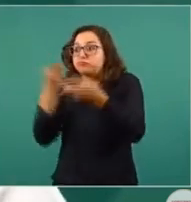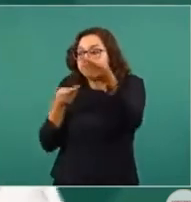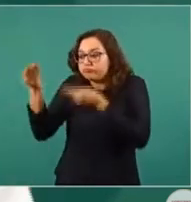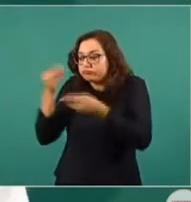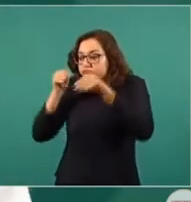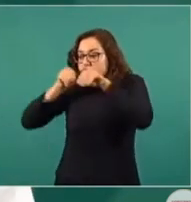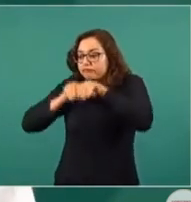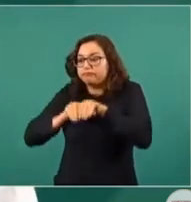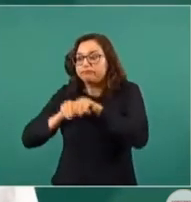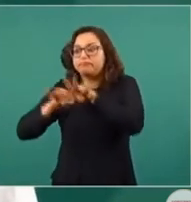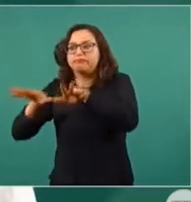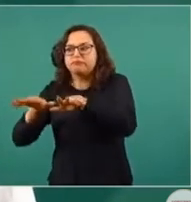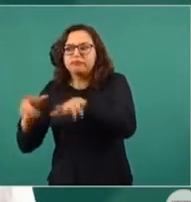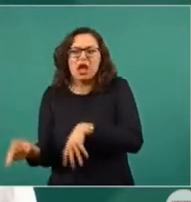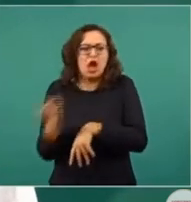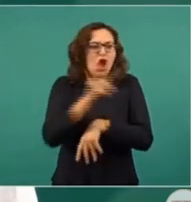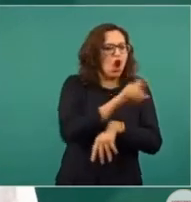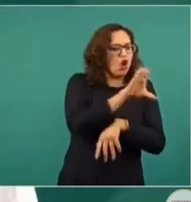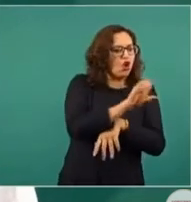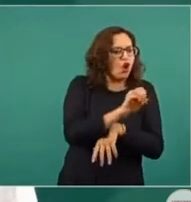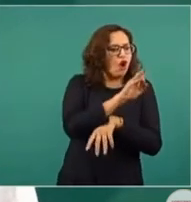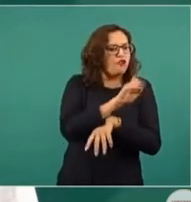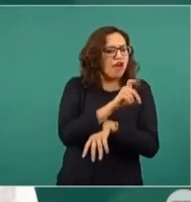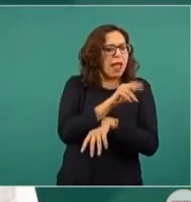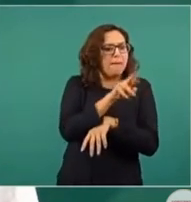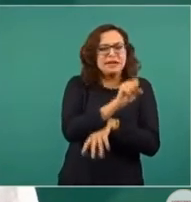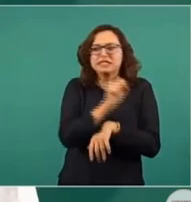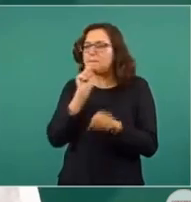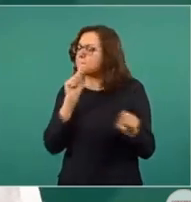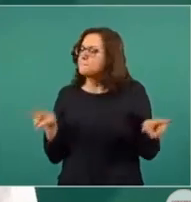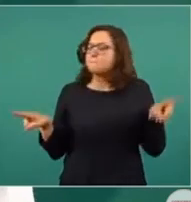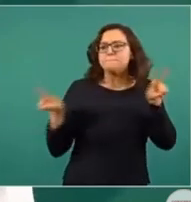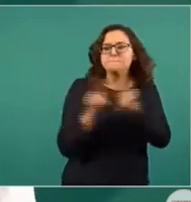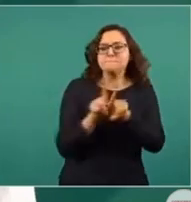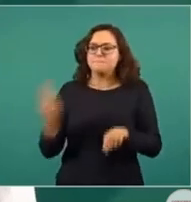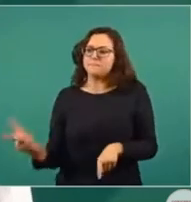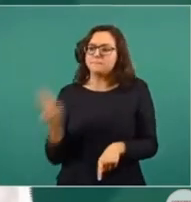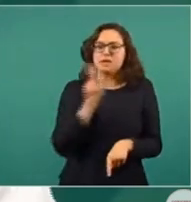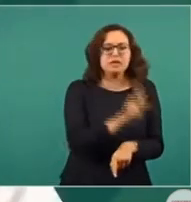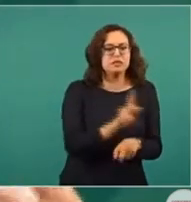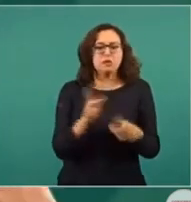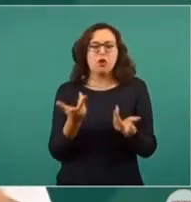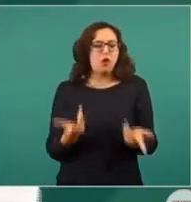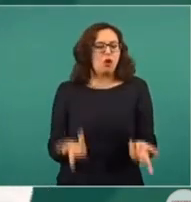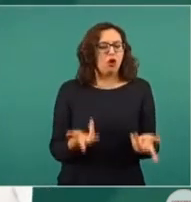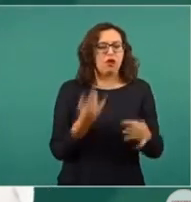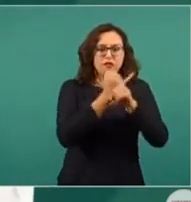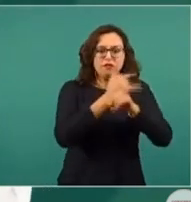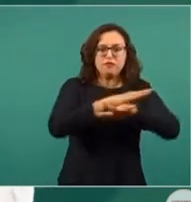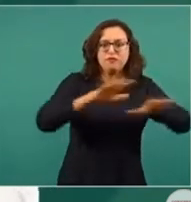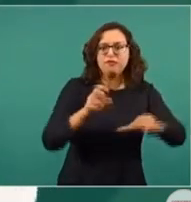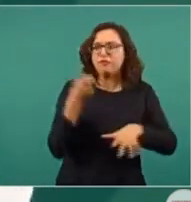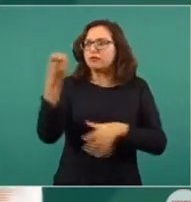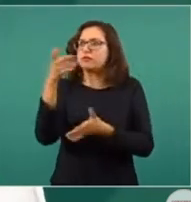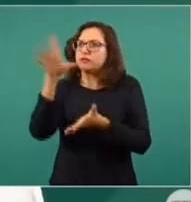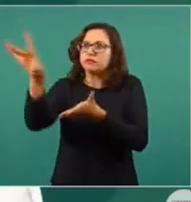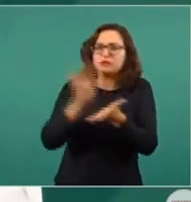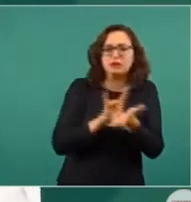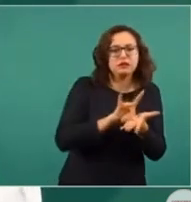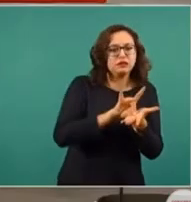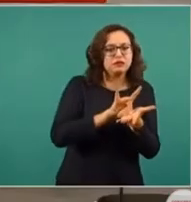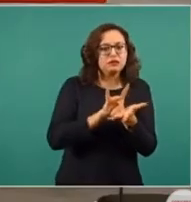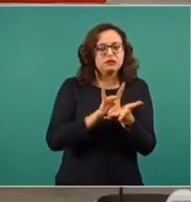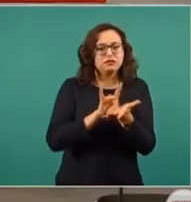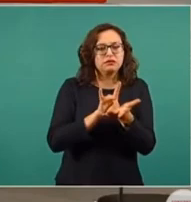hacer una historia falsa de que en México el ensayo de Pakistán fue la pieza única o